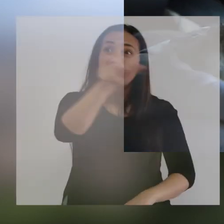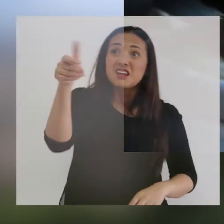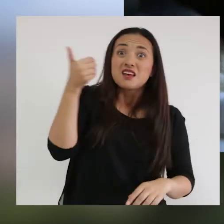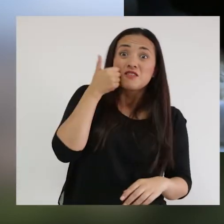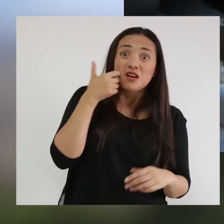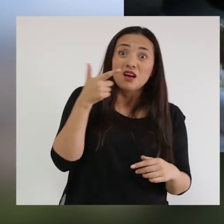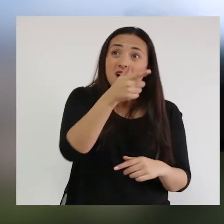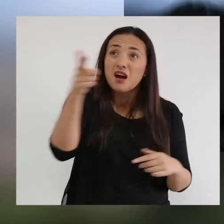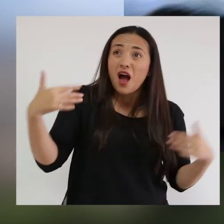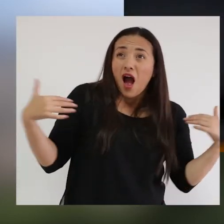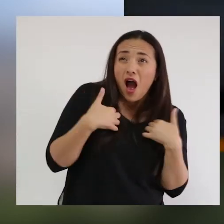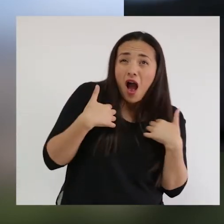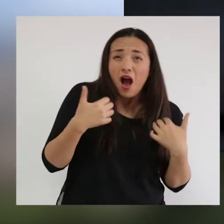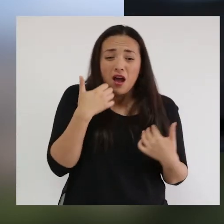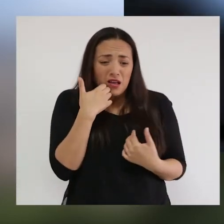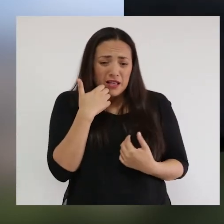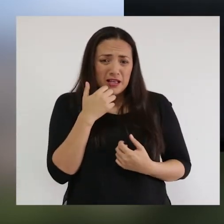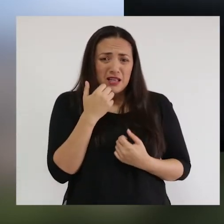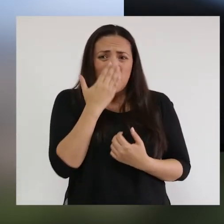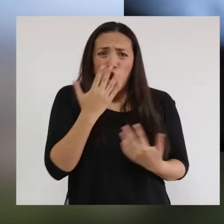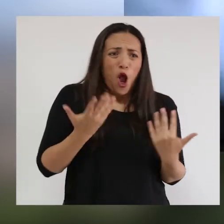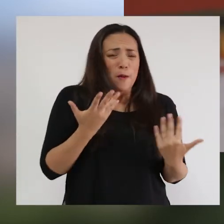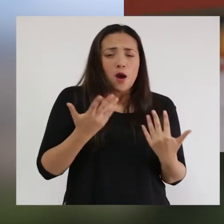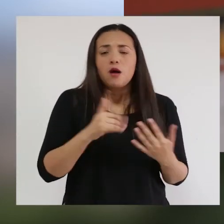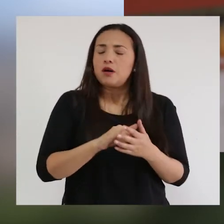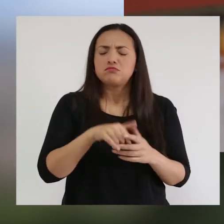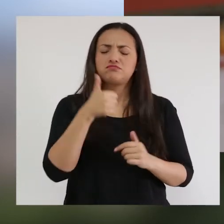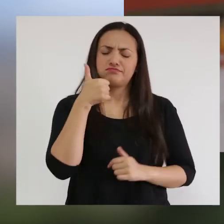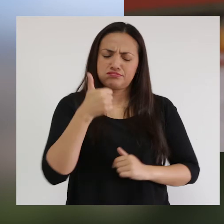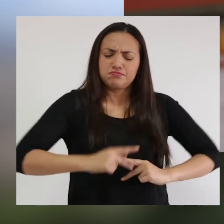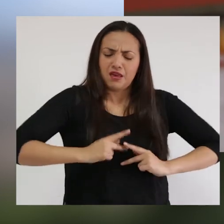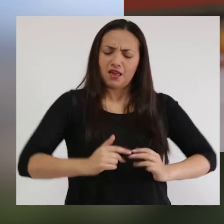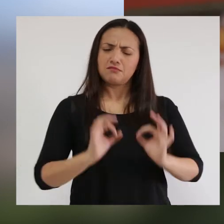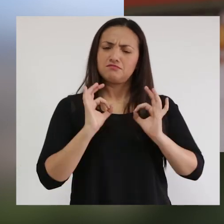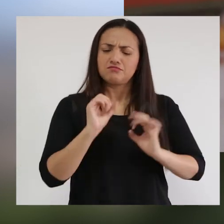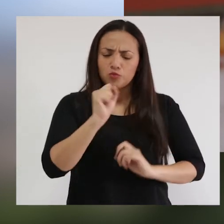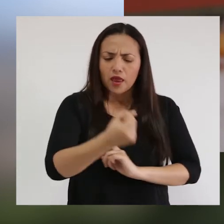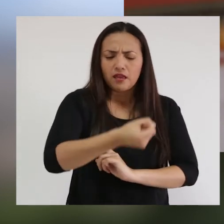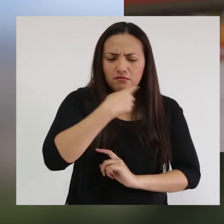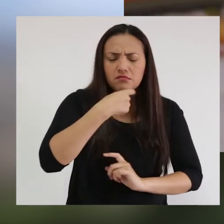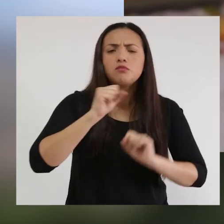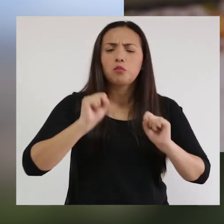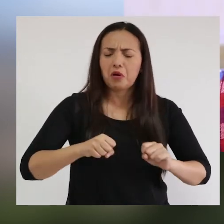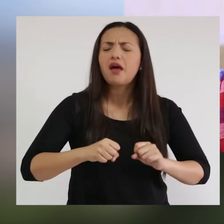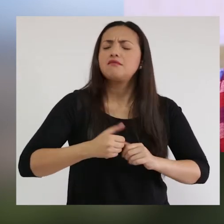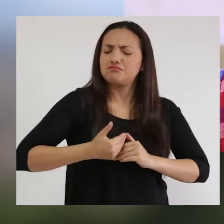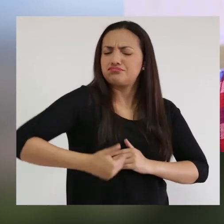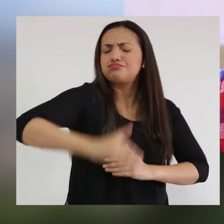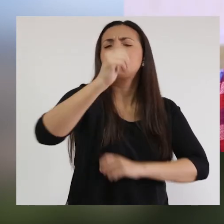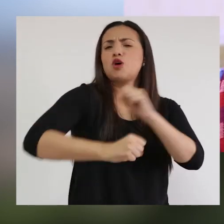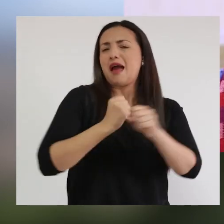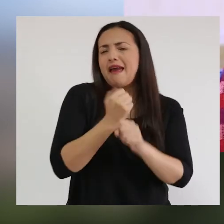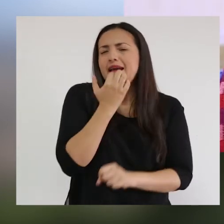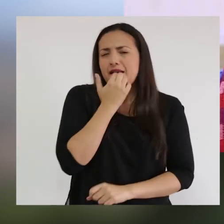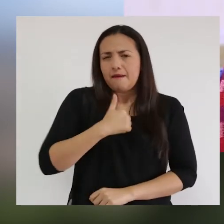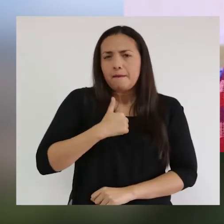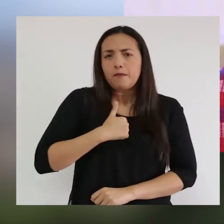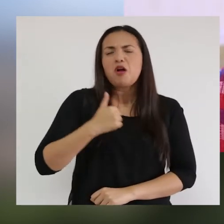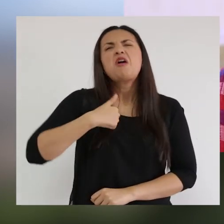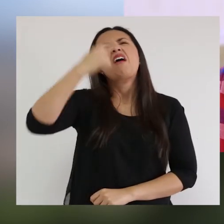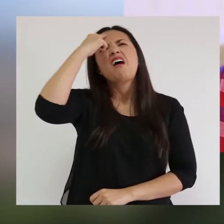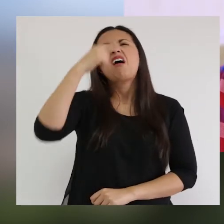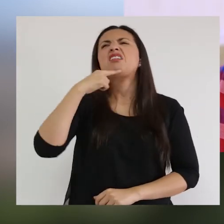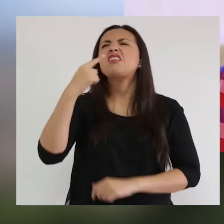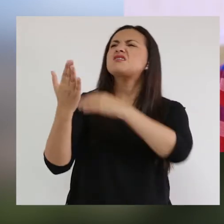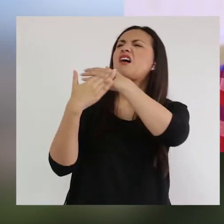Que no les den miedo en afrontar la enfermedad. Con la buena calidad de vida y con la buena calidad de medicamentos, ellos pueden vivir muchos, muchos